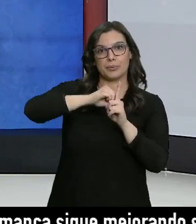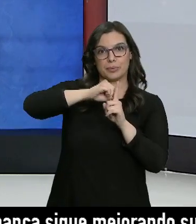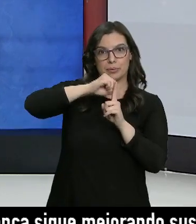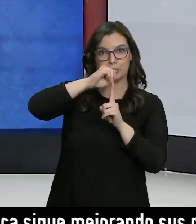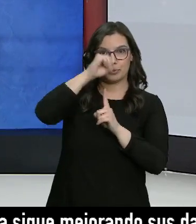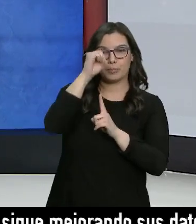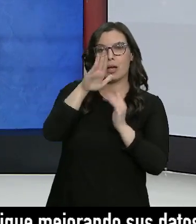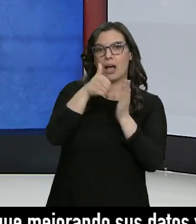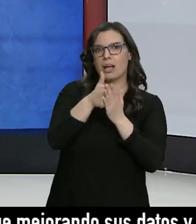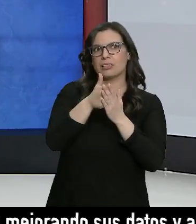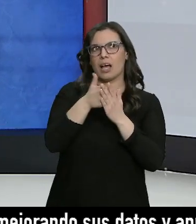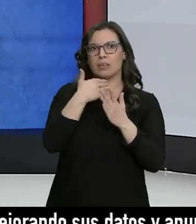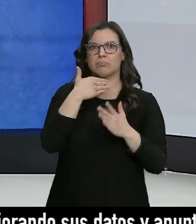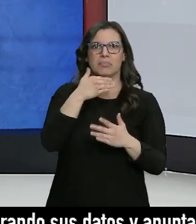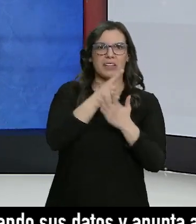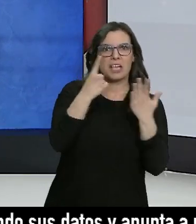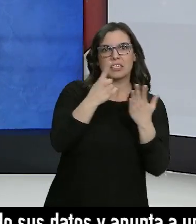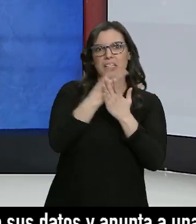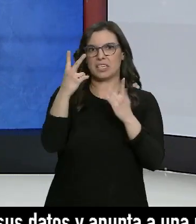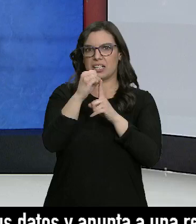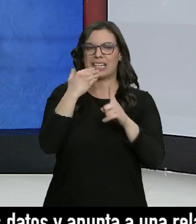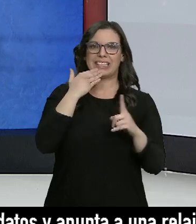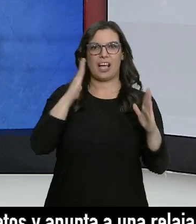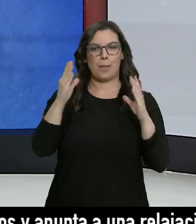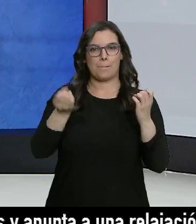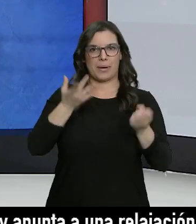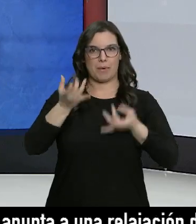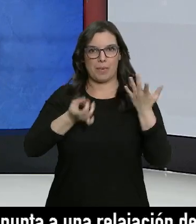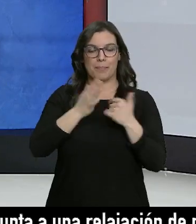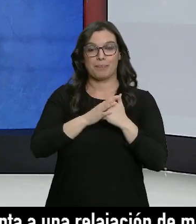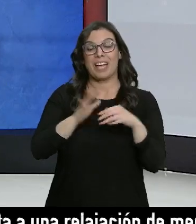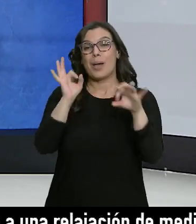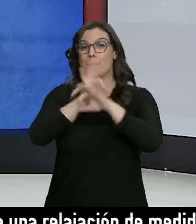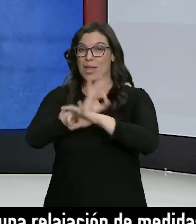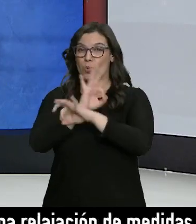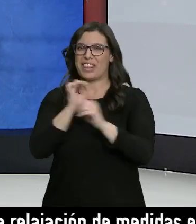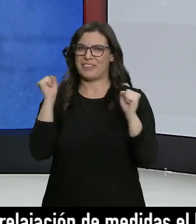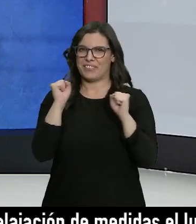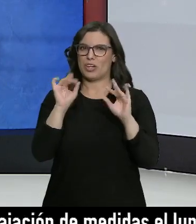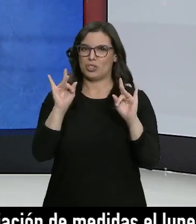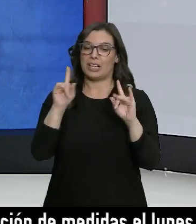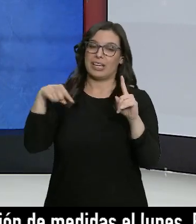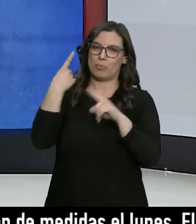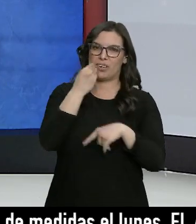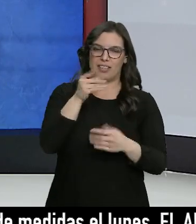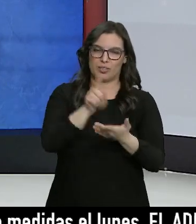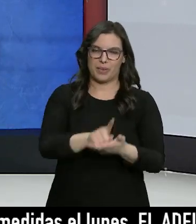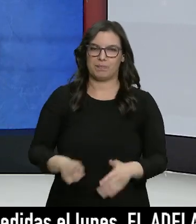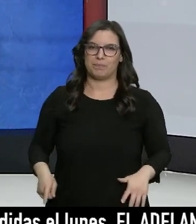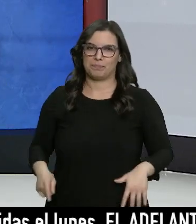subiendo hasta valores primaverales 16 o 17 grados eso sí las madrugadas serán cada vez más frías y volverán las heladas.